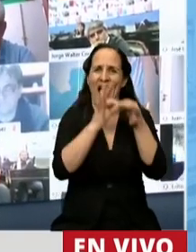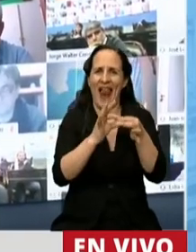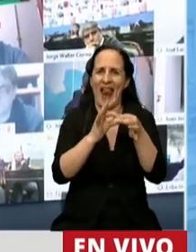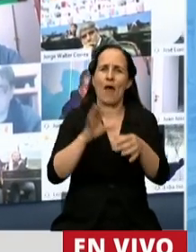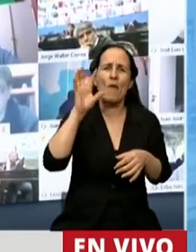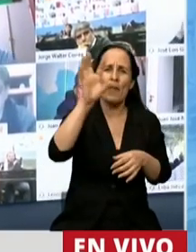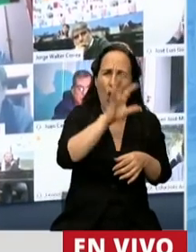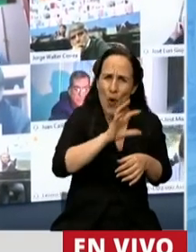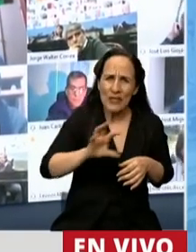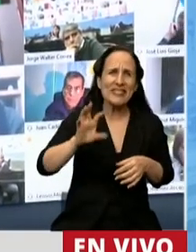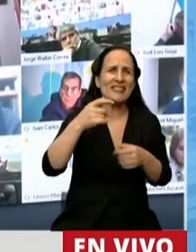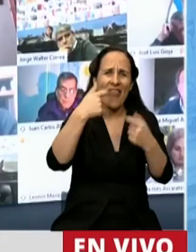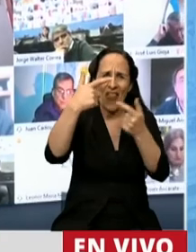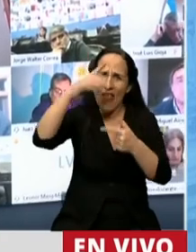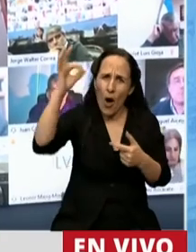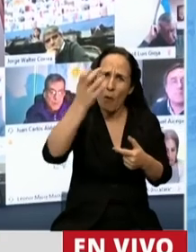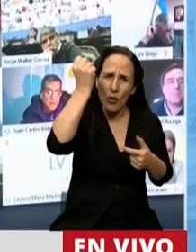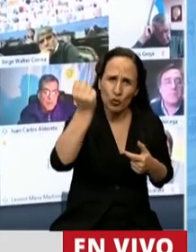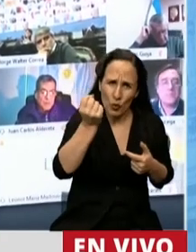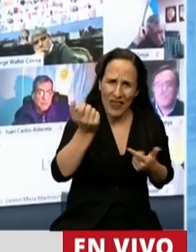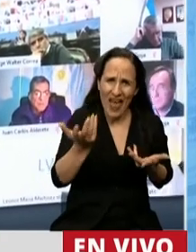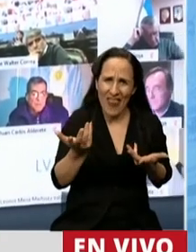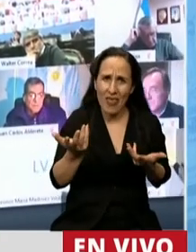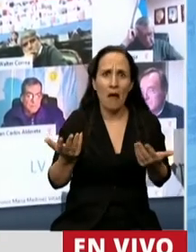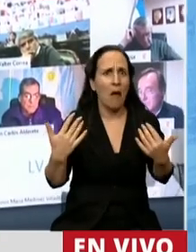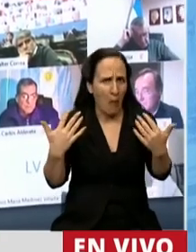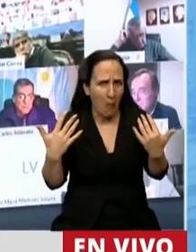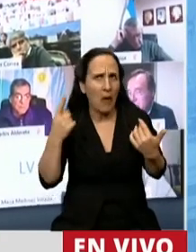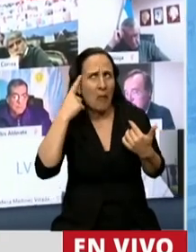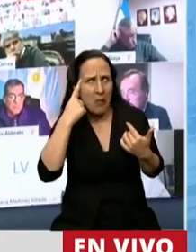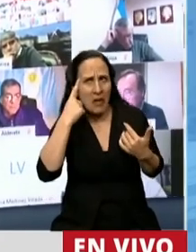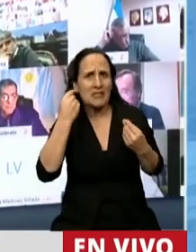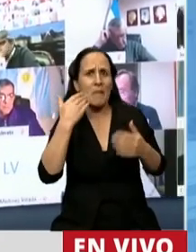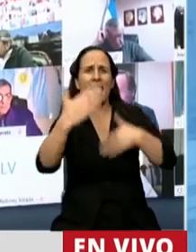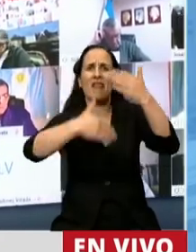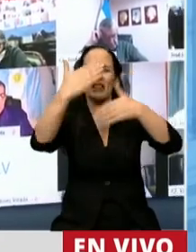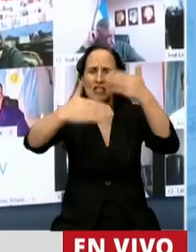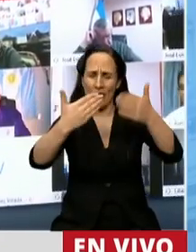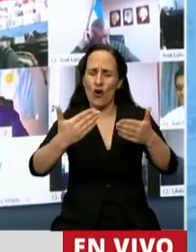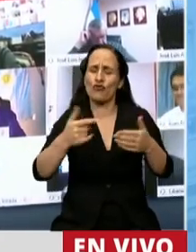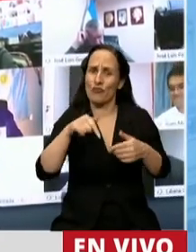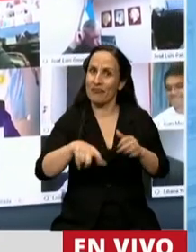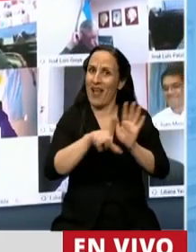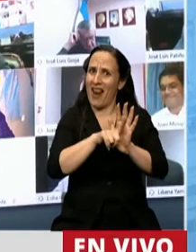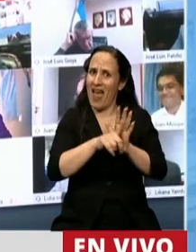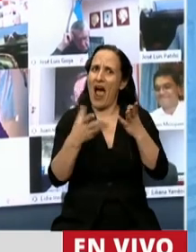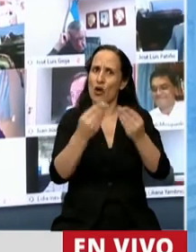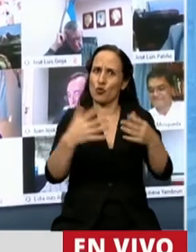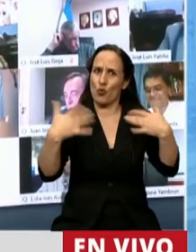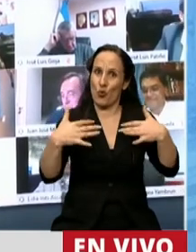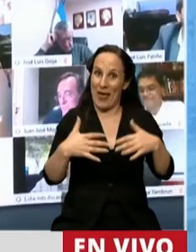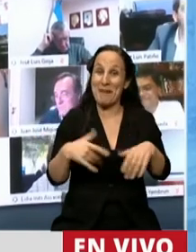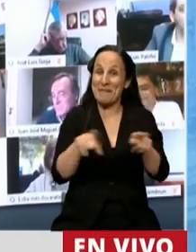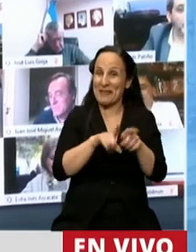tengan verdaderas oportunidades. ¿Por qué no pensar en grandes y en estos grandes desarrollos? Yo creo que esta ley viene a ayudar muchísimo a esa